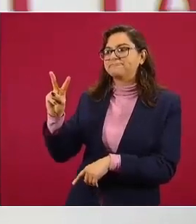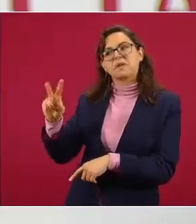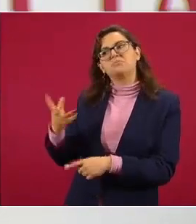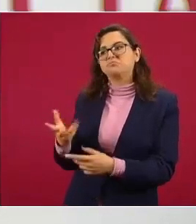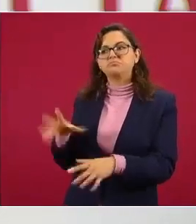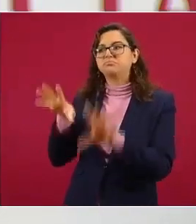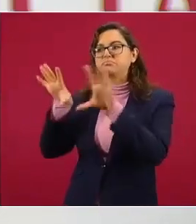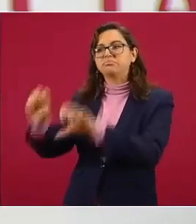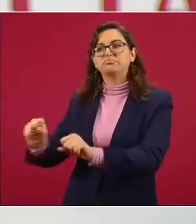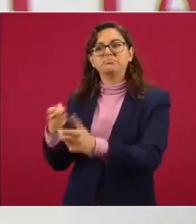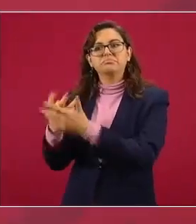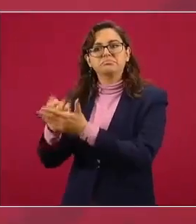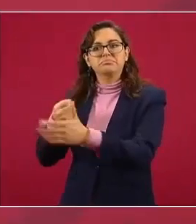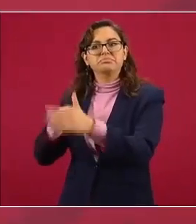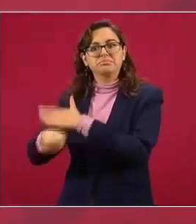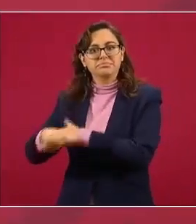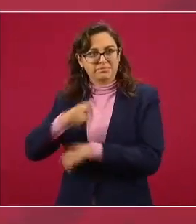muy seria